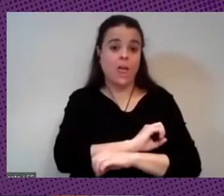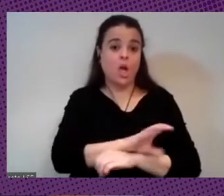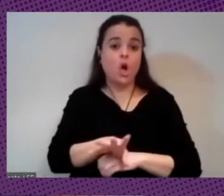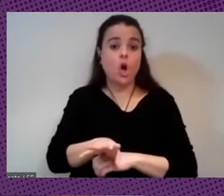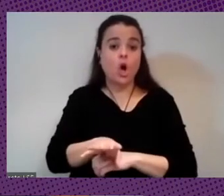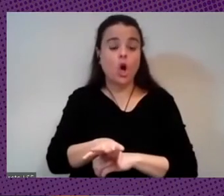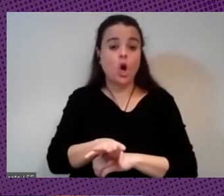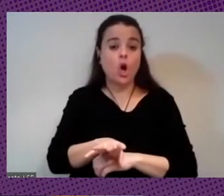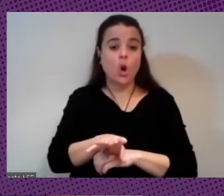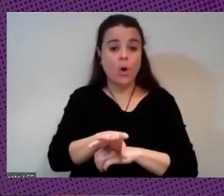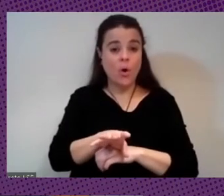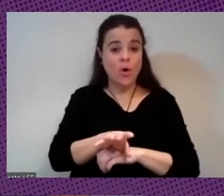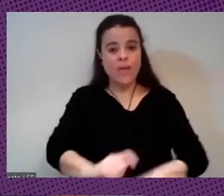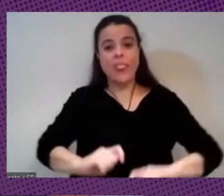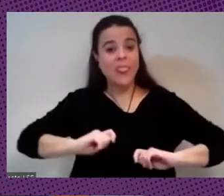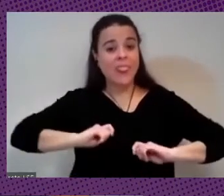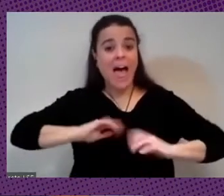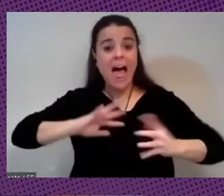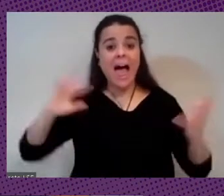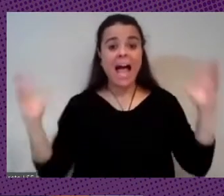cambiar cambiar de cambio se hacía mejor